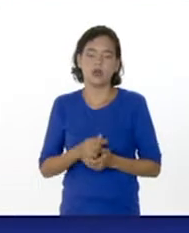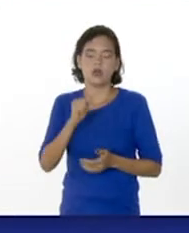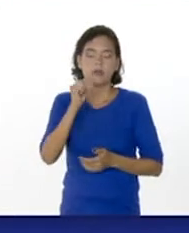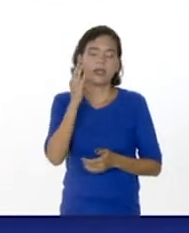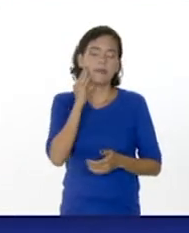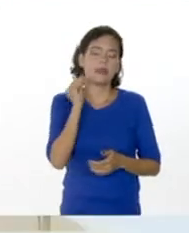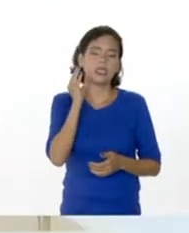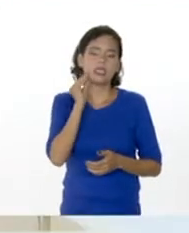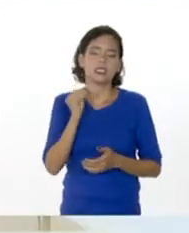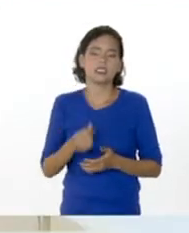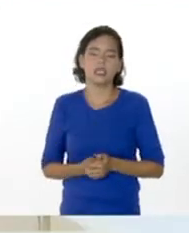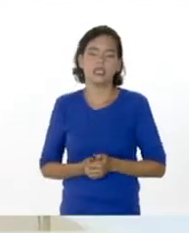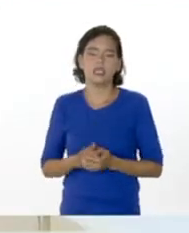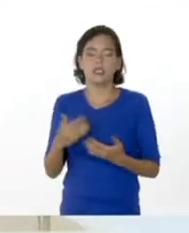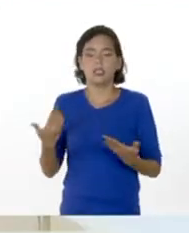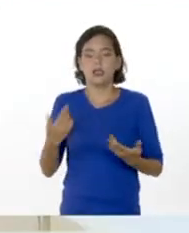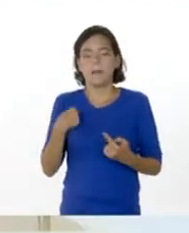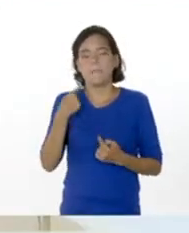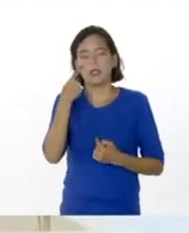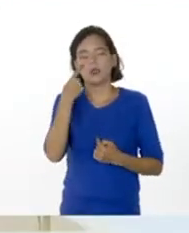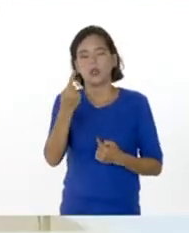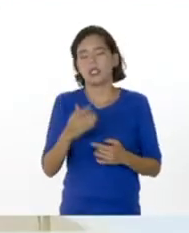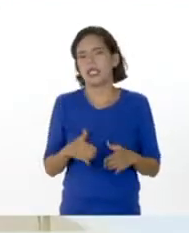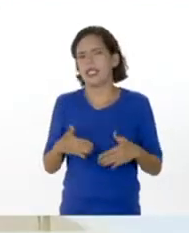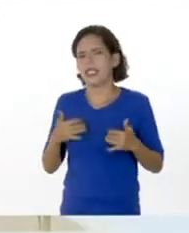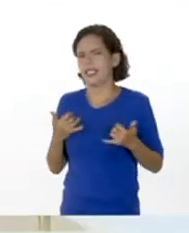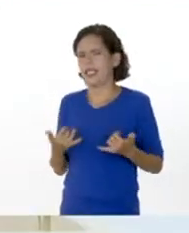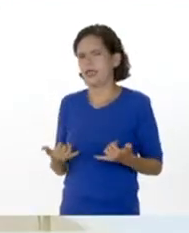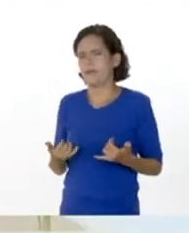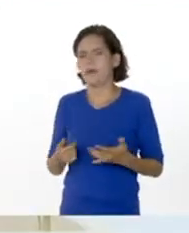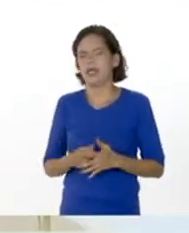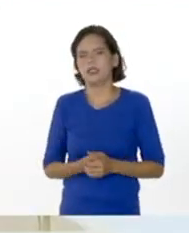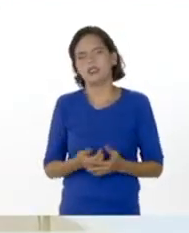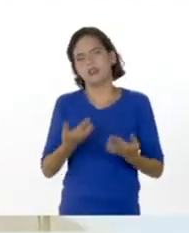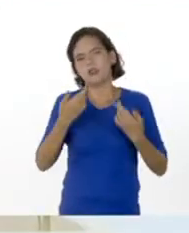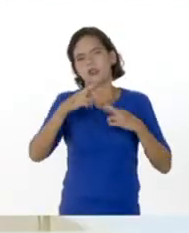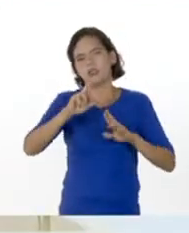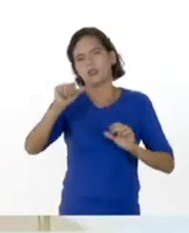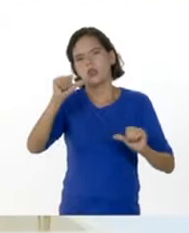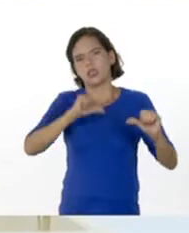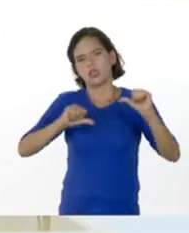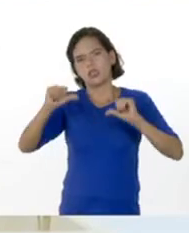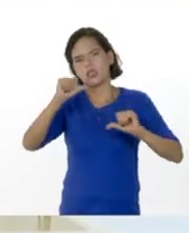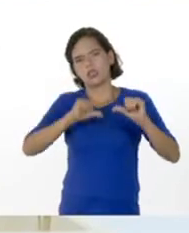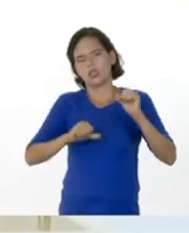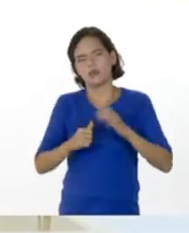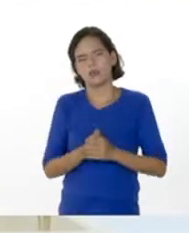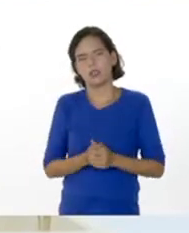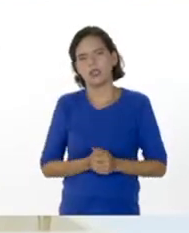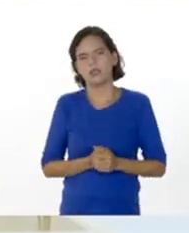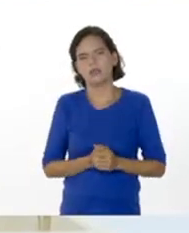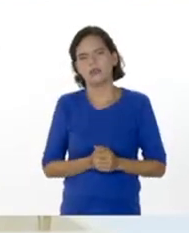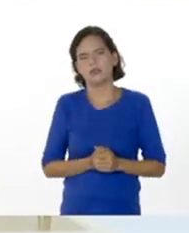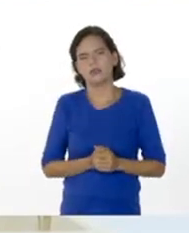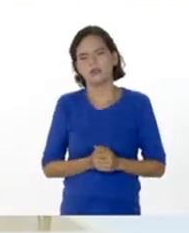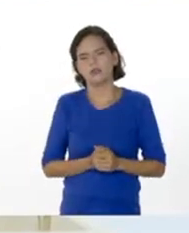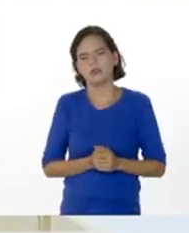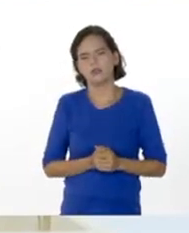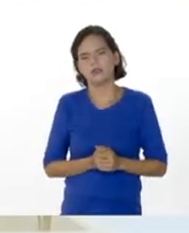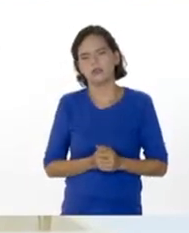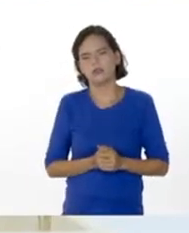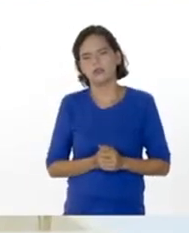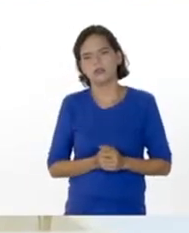experiencia que nos permite visualizar qué pasa en una reacción química del tipo óxido reducción o